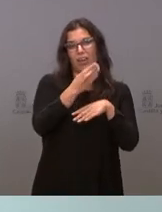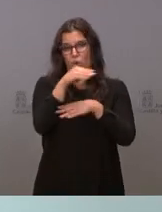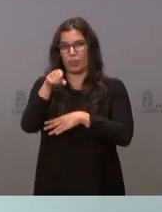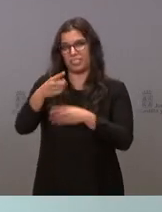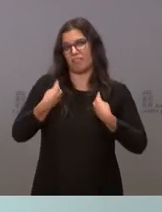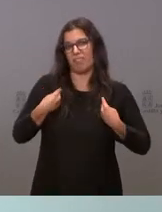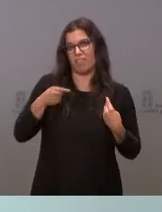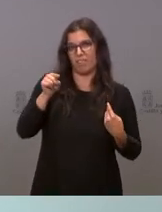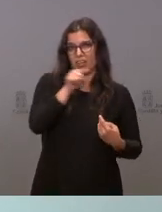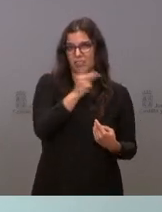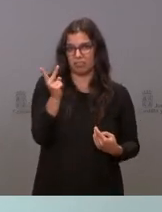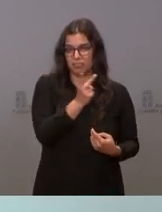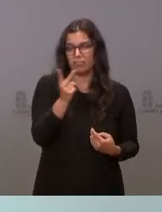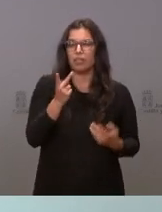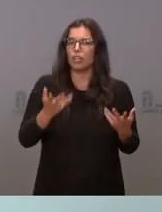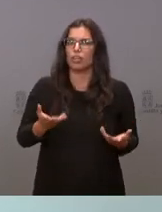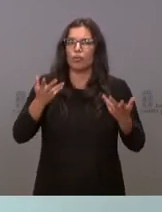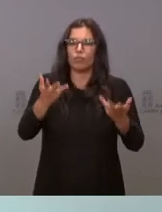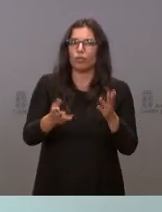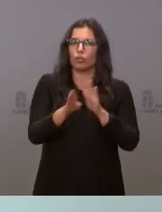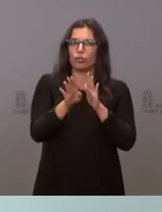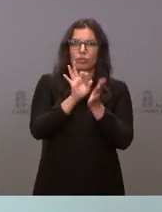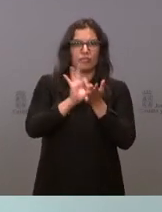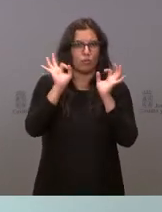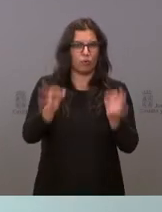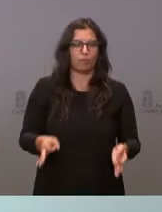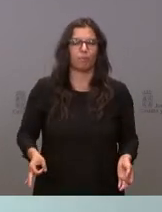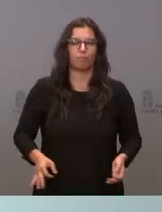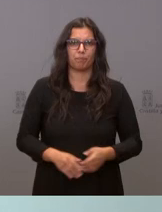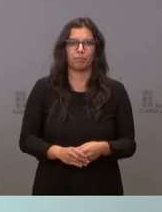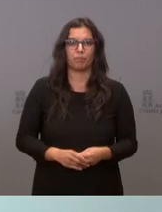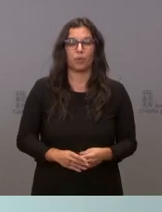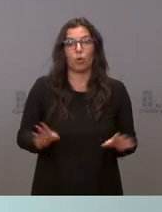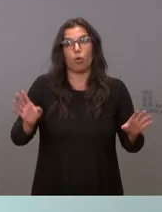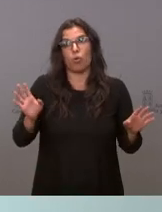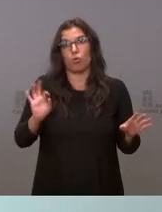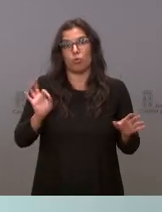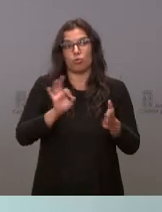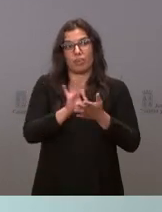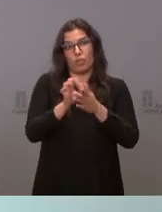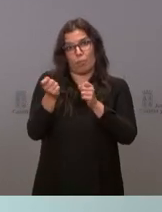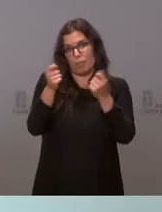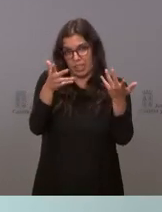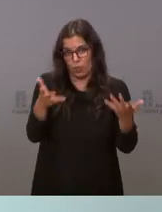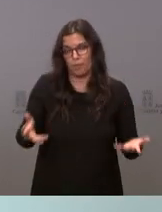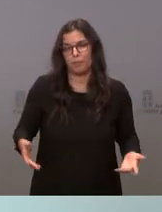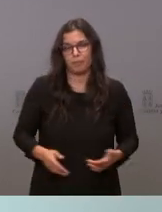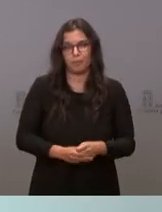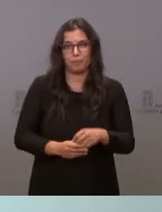están y dar seguir prestando el mismo servicio o servicio de similares características